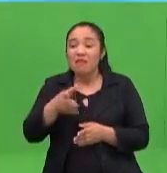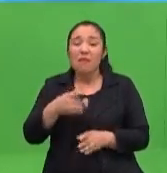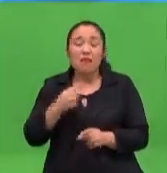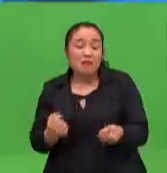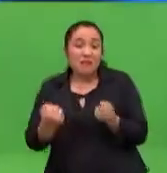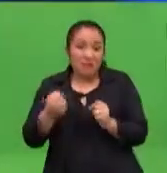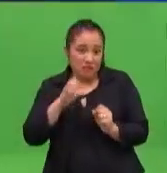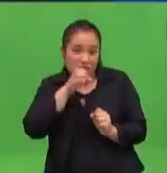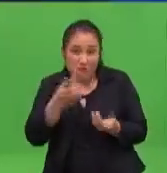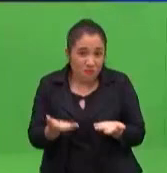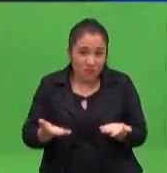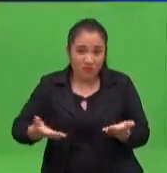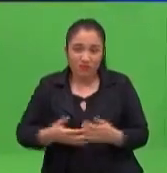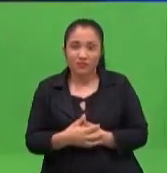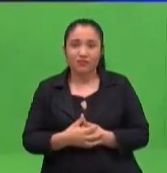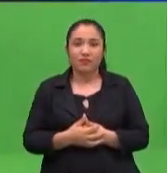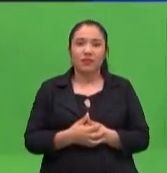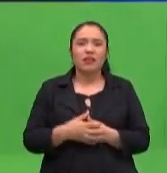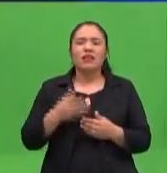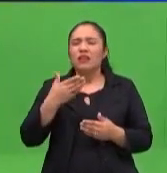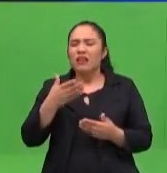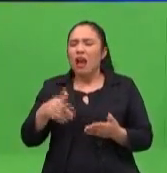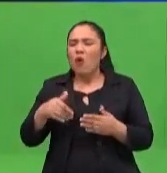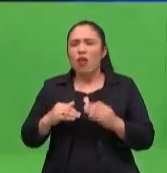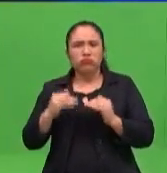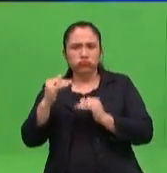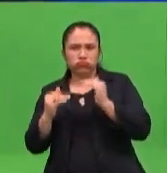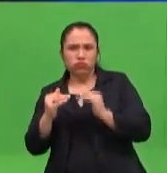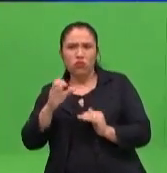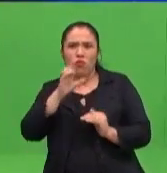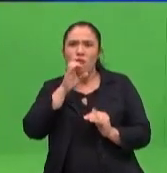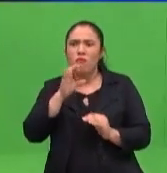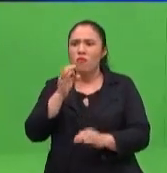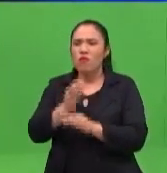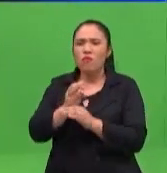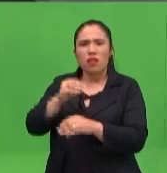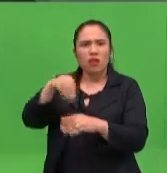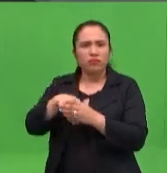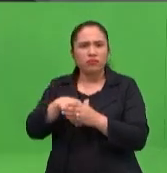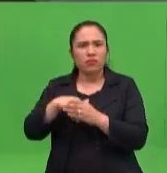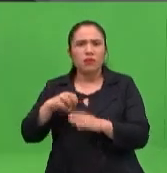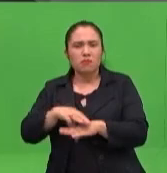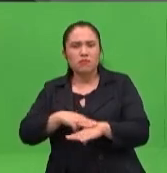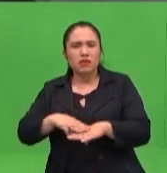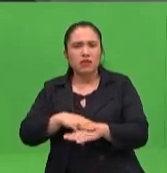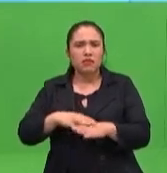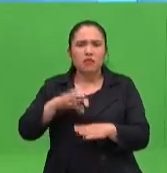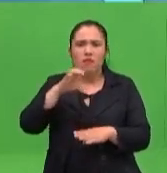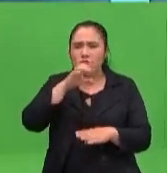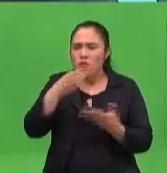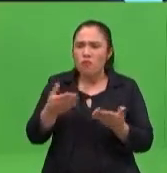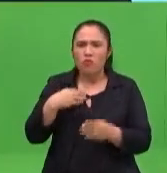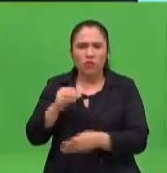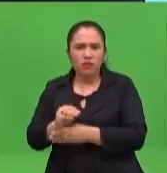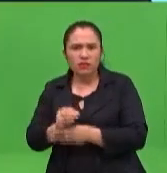hable de la evaluación, en esta etapa de la vida escolar, ¿cómo se va, cómo evitamos que el niño no se